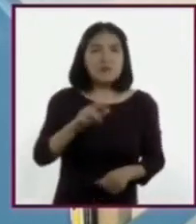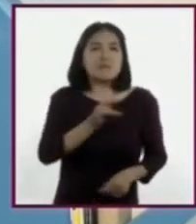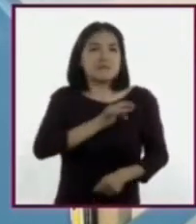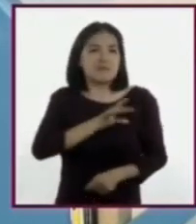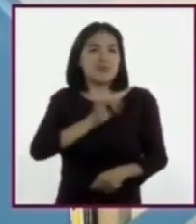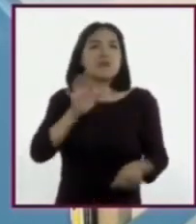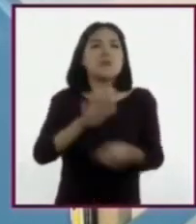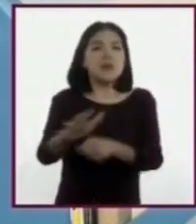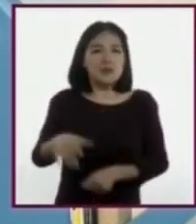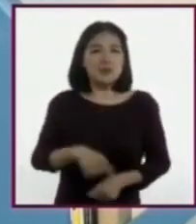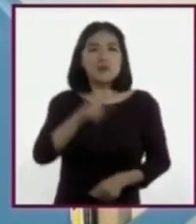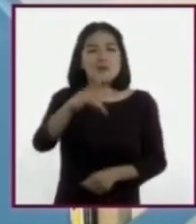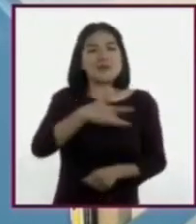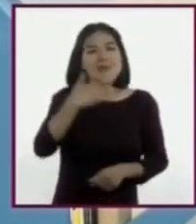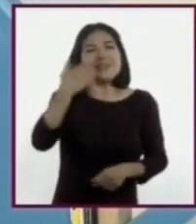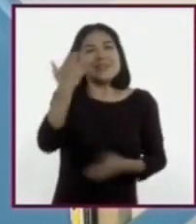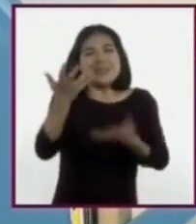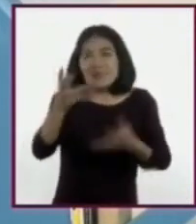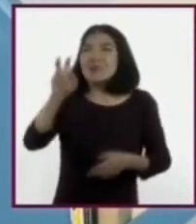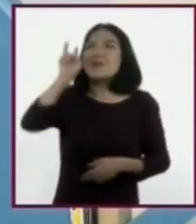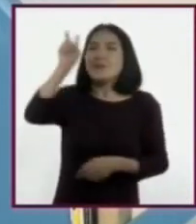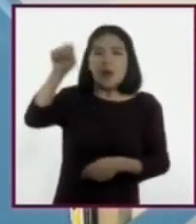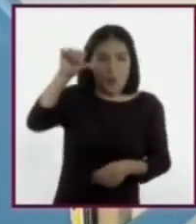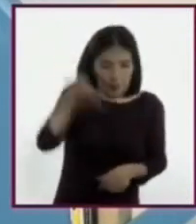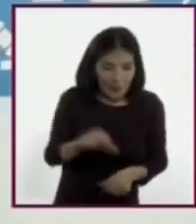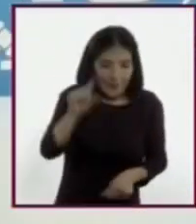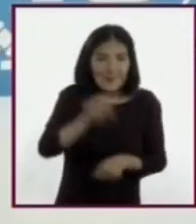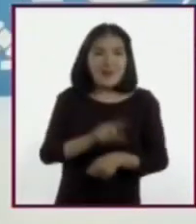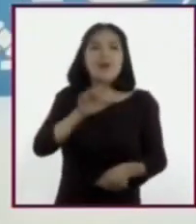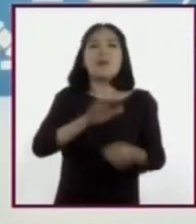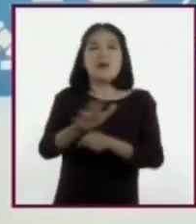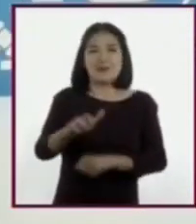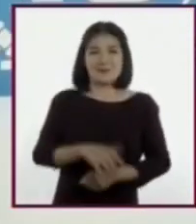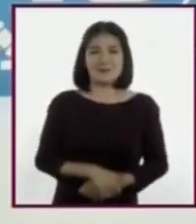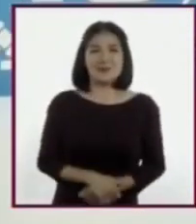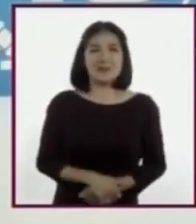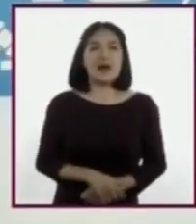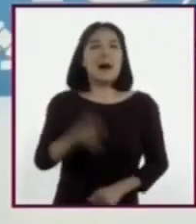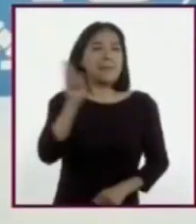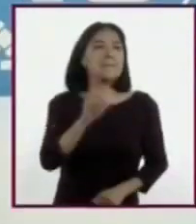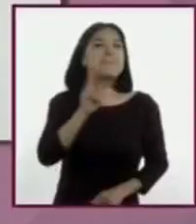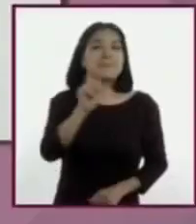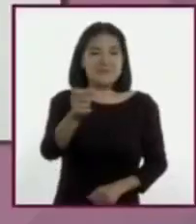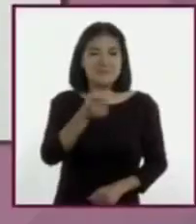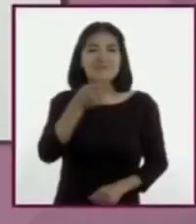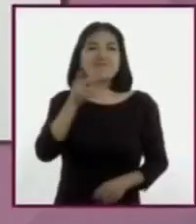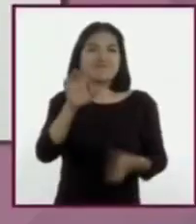¿Cuál es tu mayor anhelo o sueño hoy? Vamos a escucharlos.